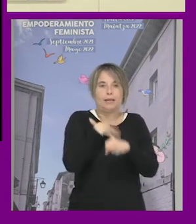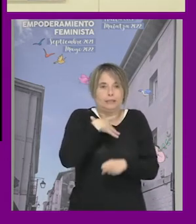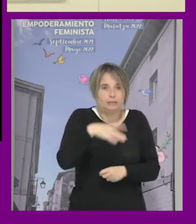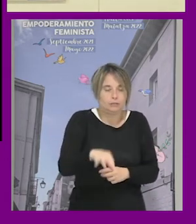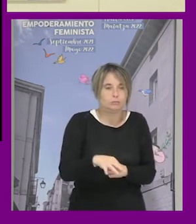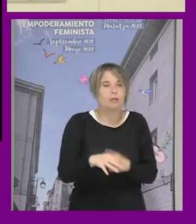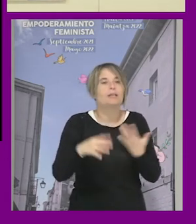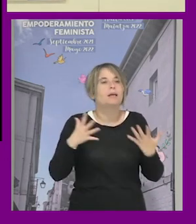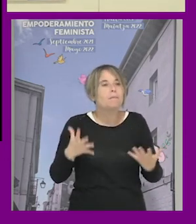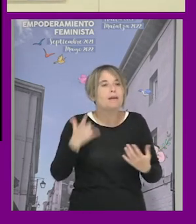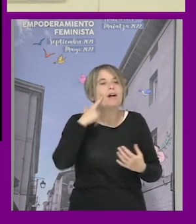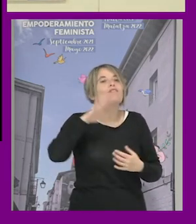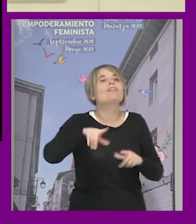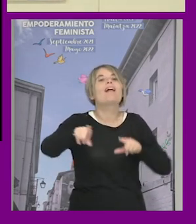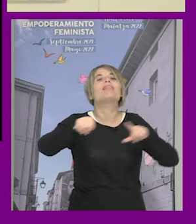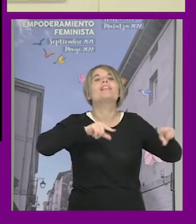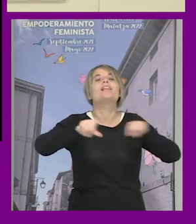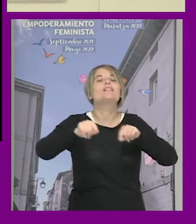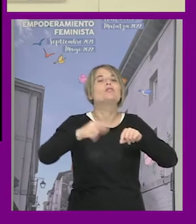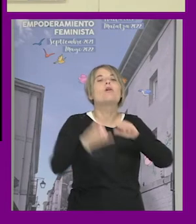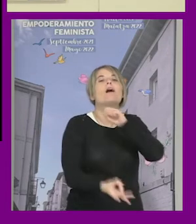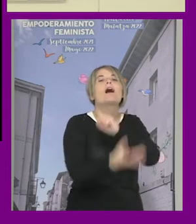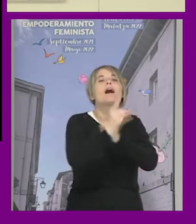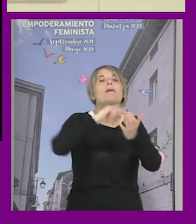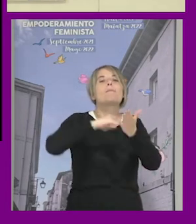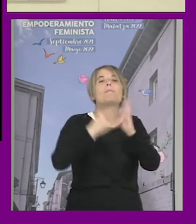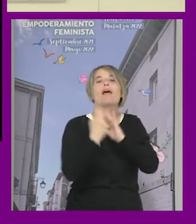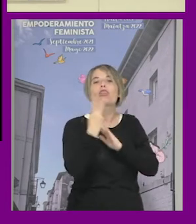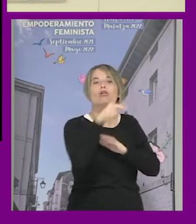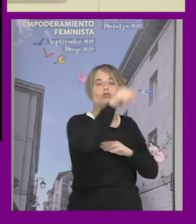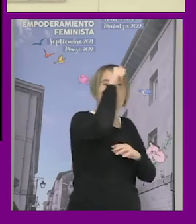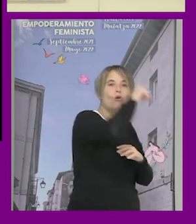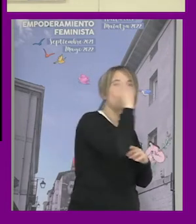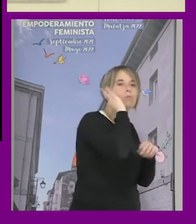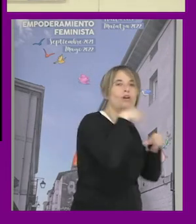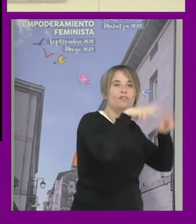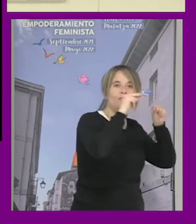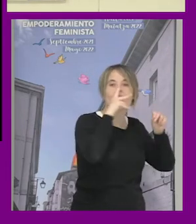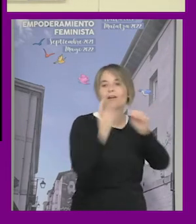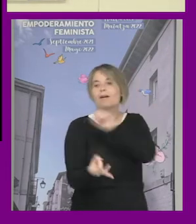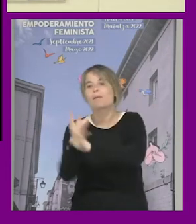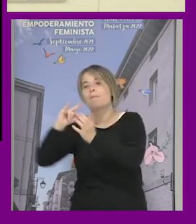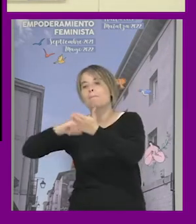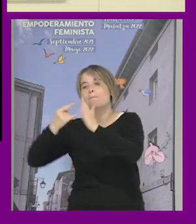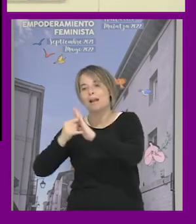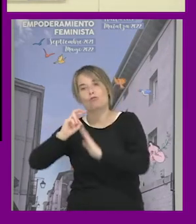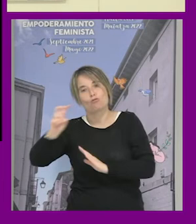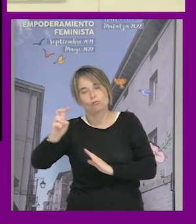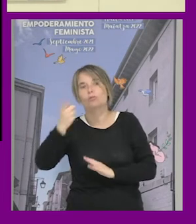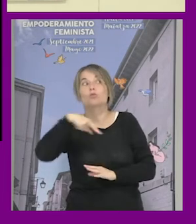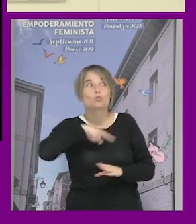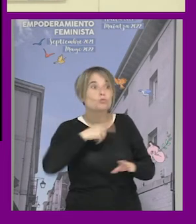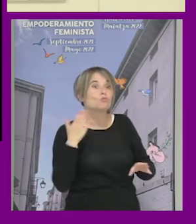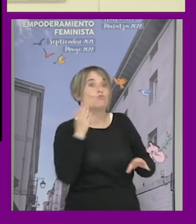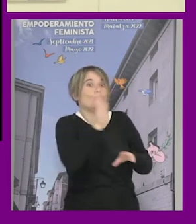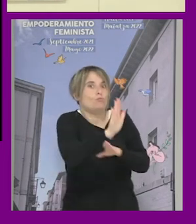es que se había decidido hacer dos planes diferentes y el plan de igualdad mujer hombre ya estaba acabado lo que propusimos nosotros fue bueno al